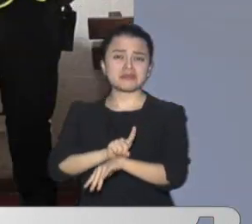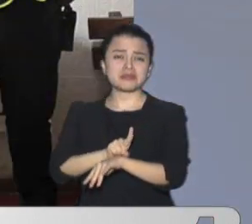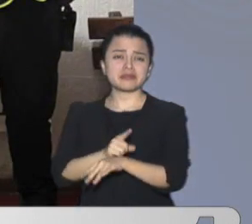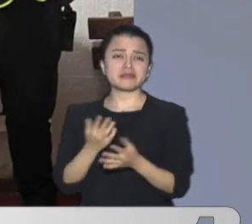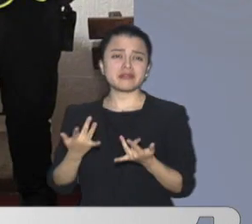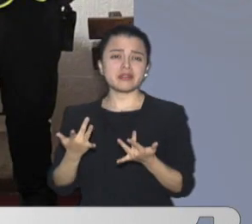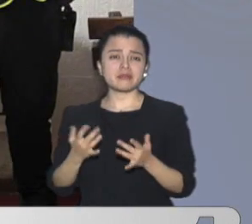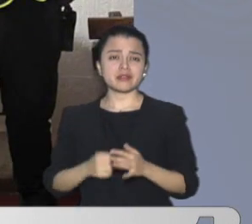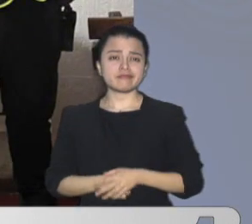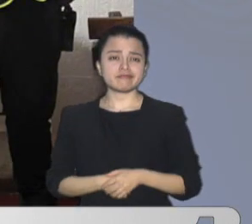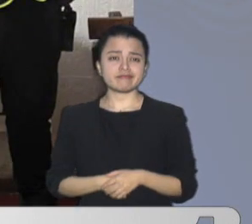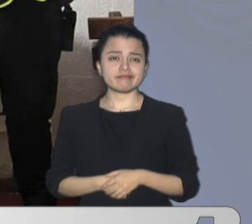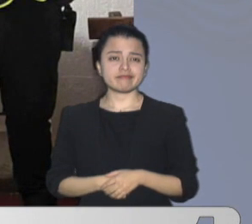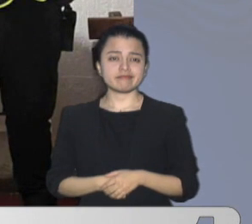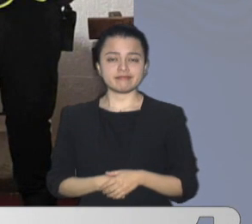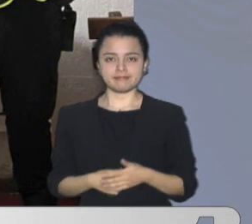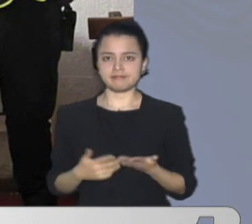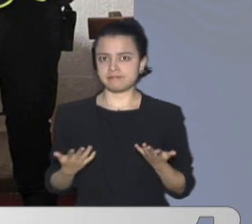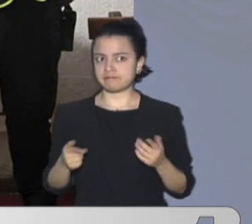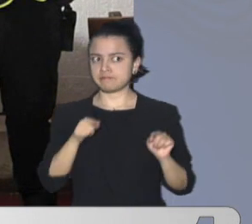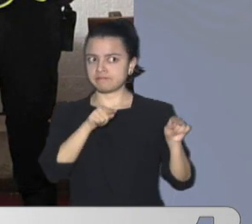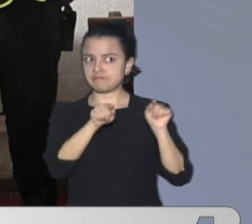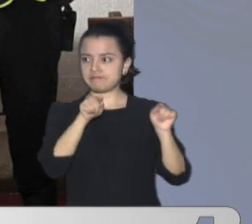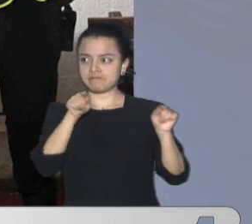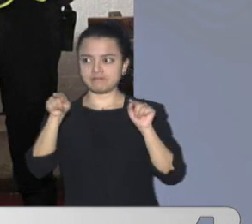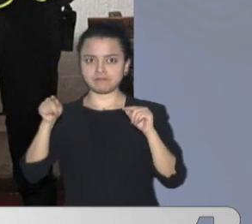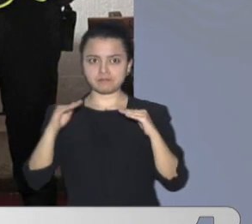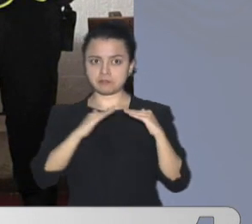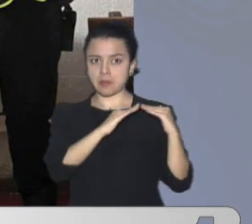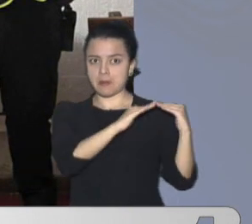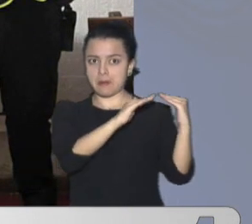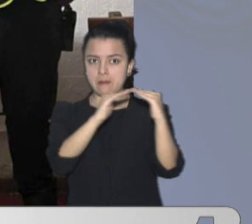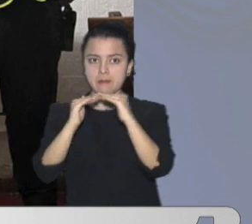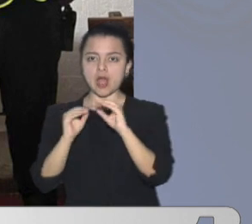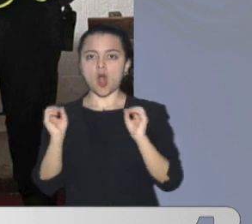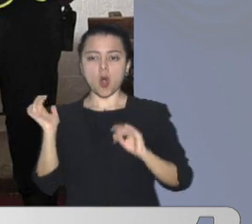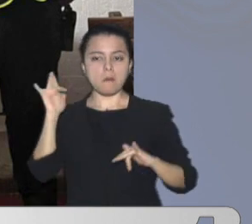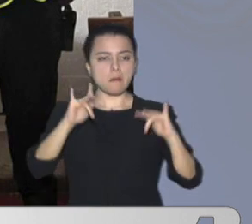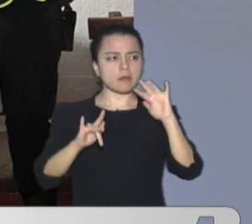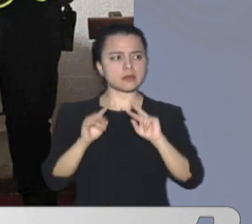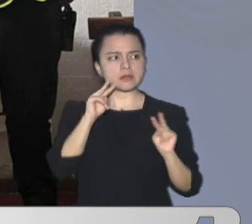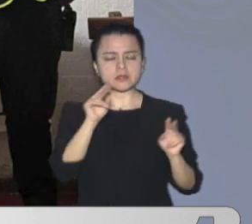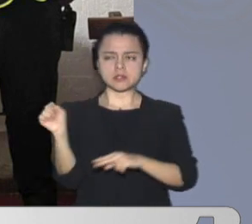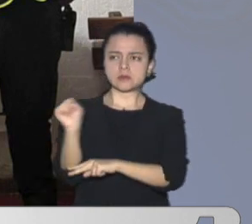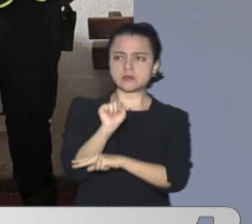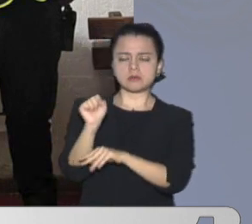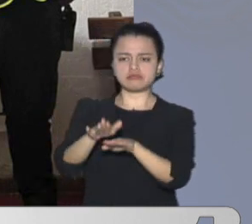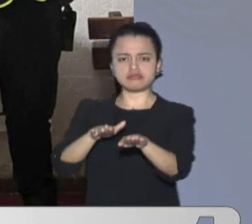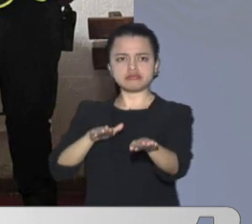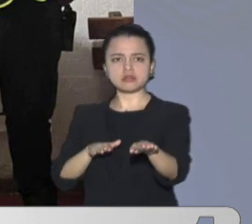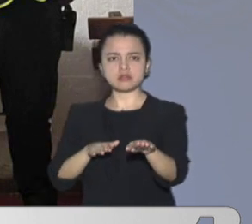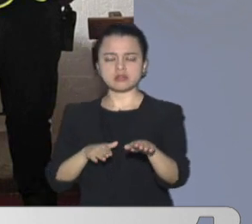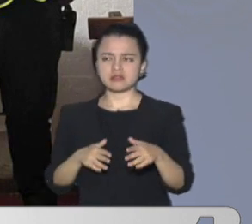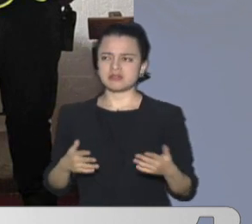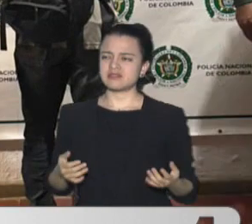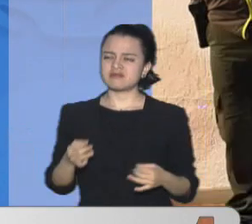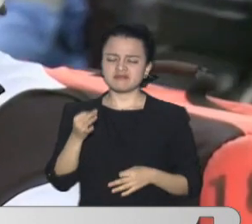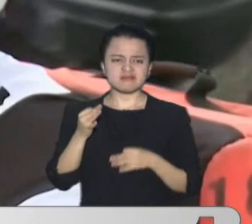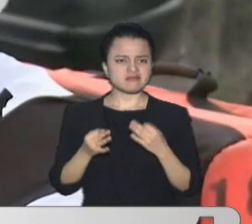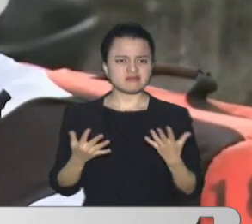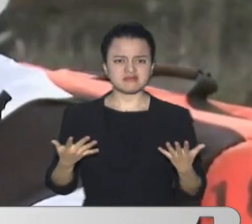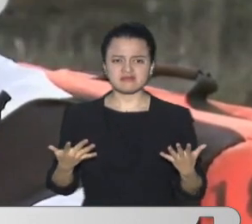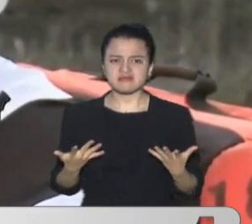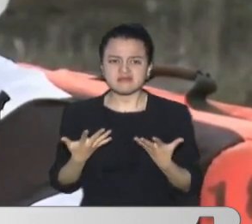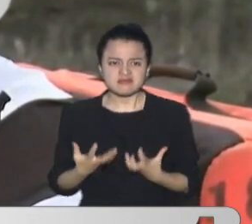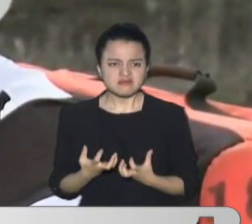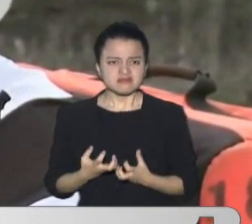atendieran El caso Algunos habitantes Que frecuentan Esta concurrida En De la ciudad Les parece Injusto Que haya quedado En libertad A